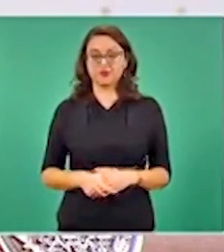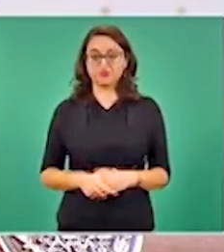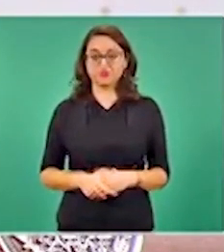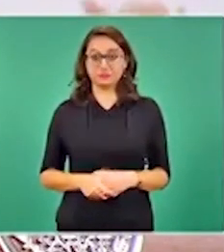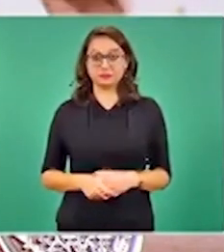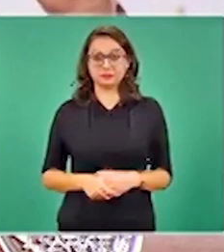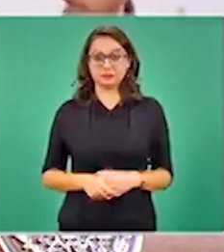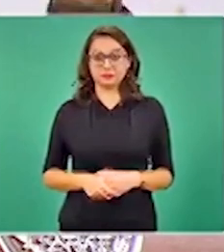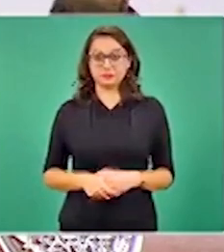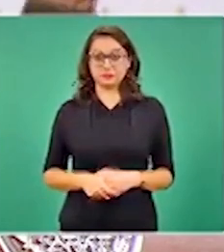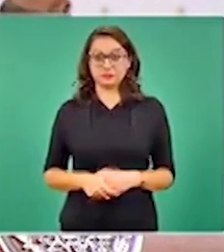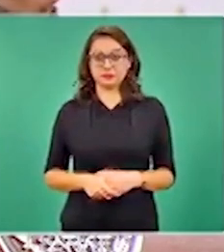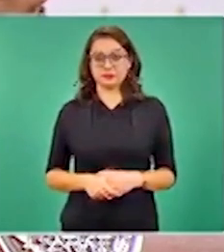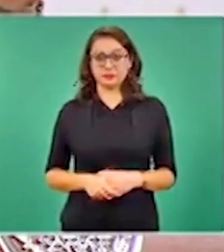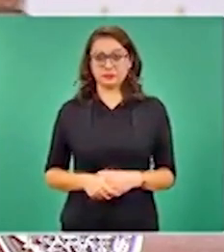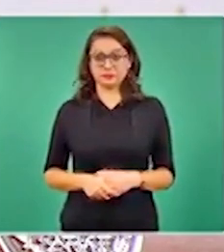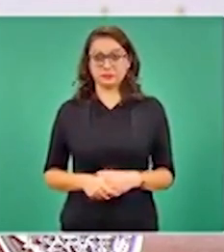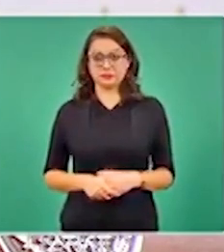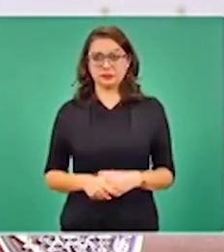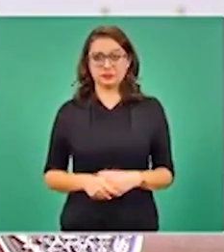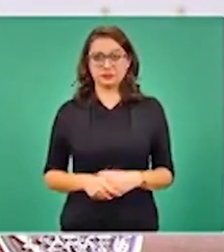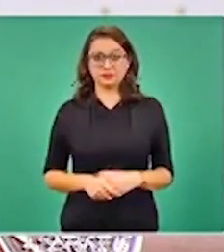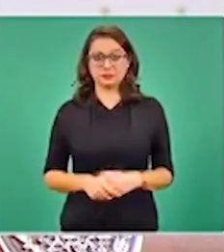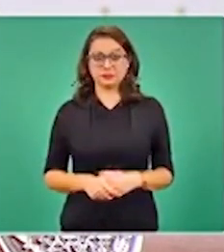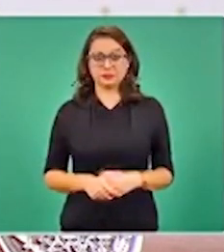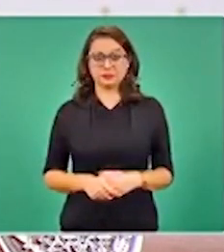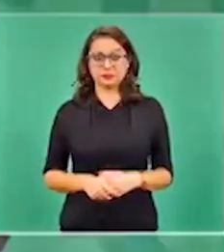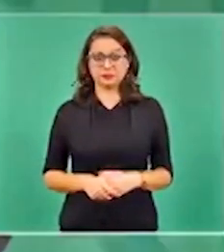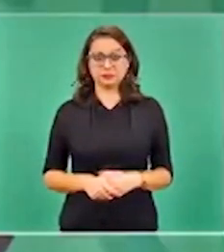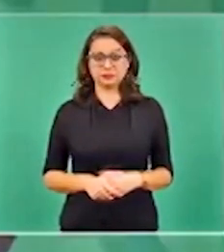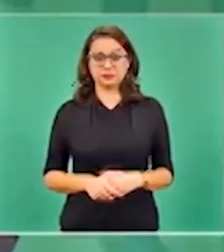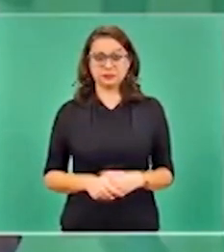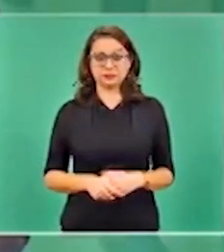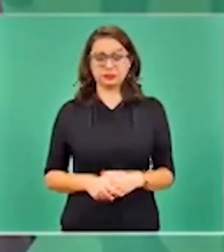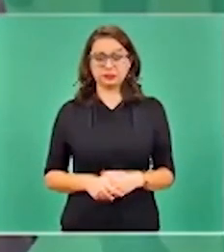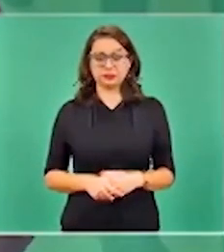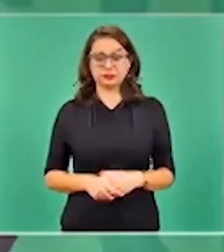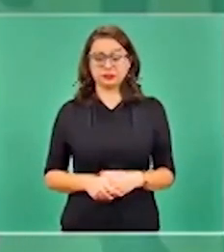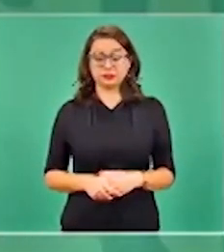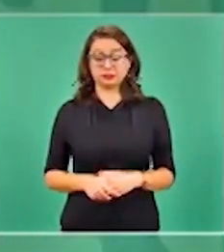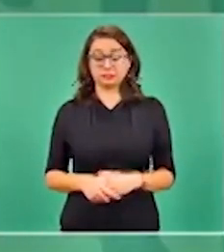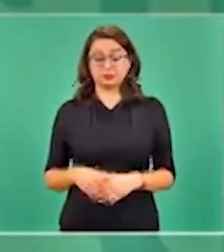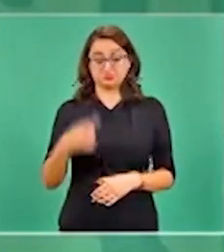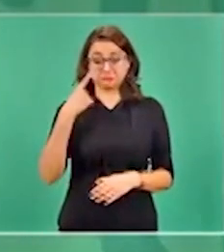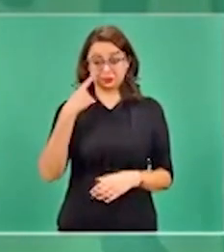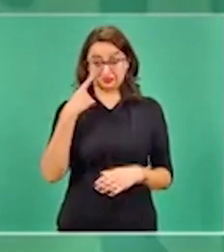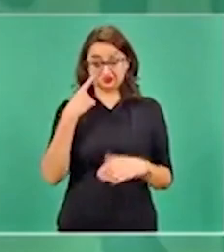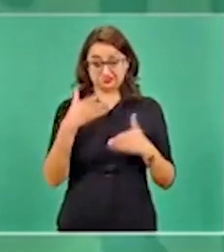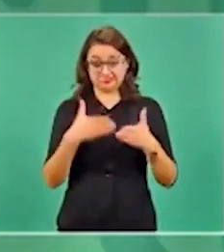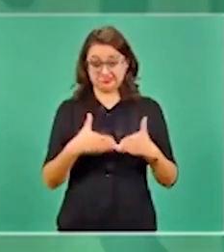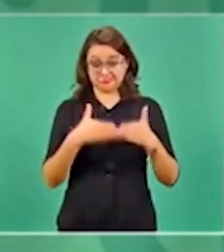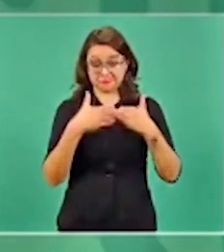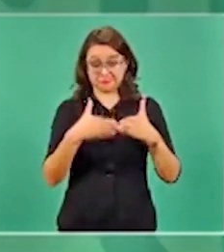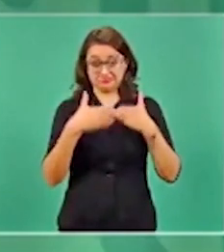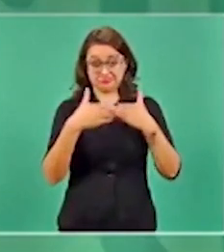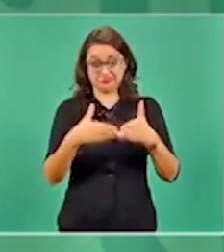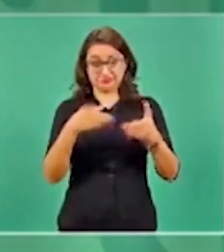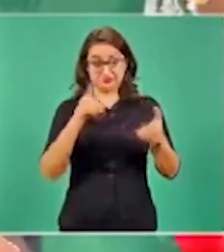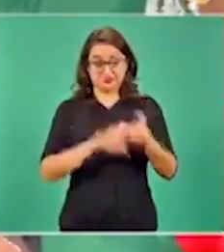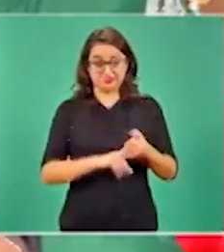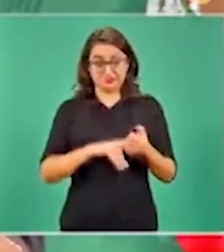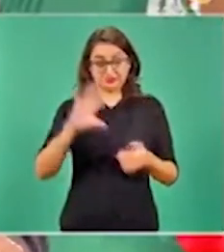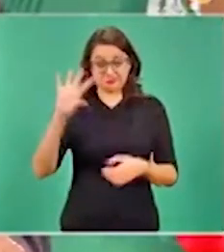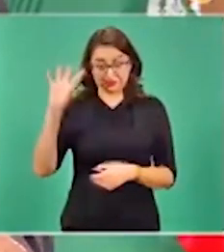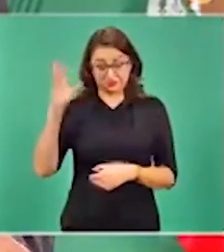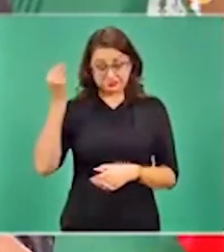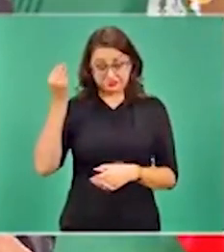Tienen, por ejemplo, estabilizadores, porque